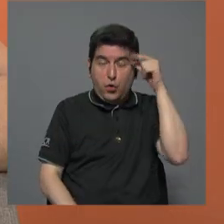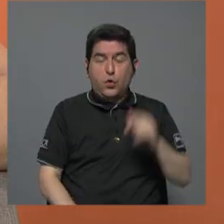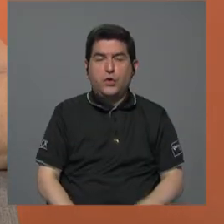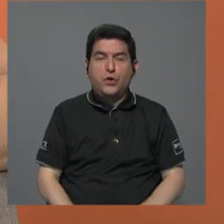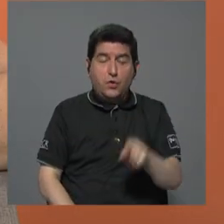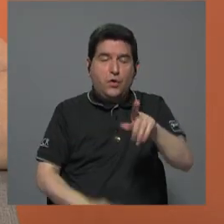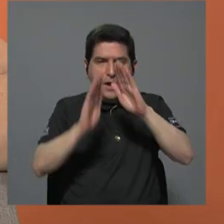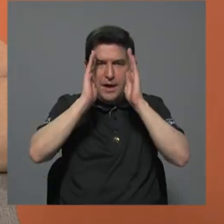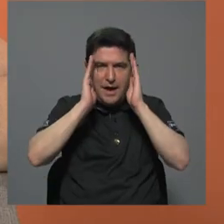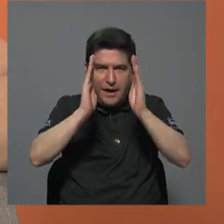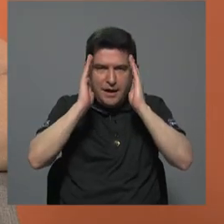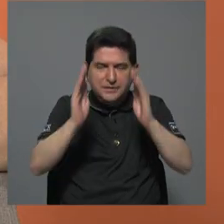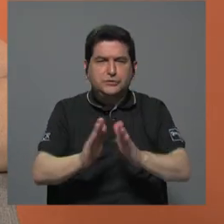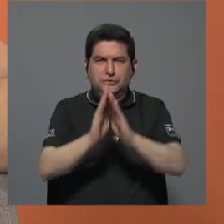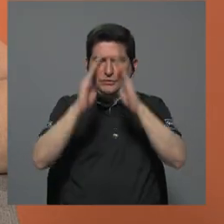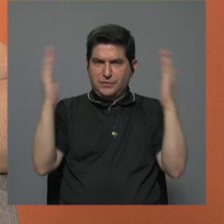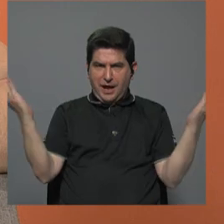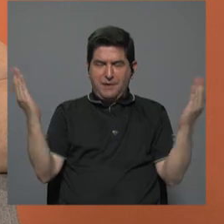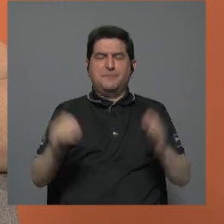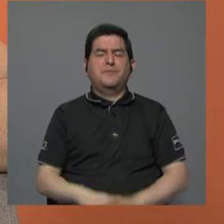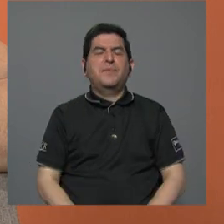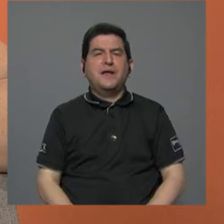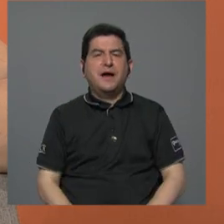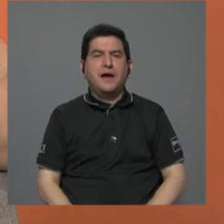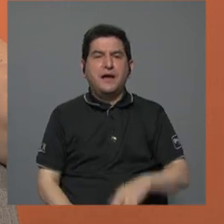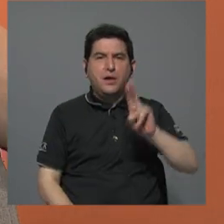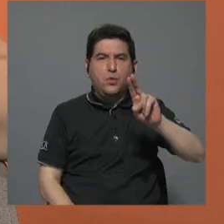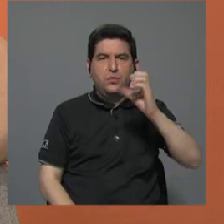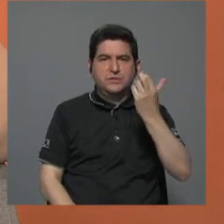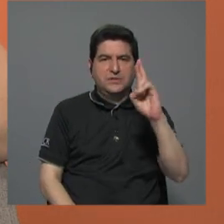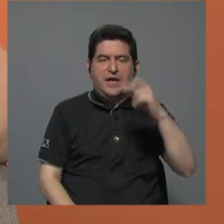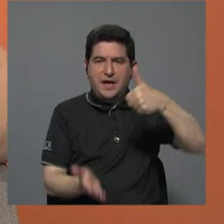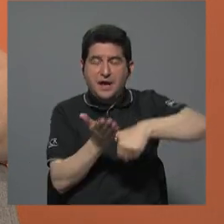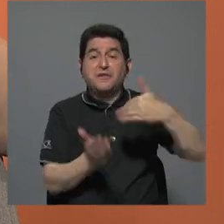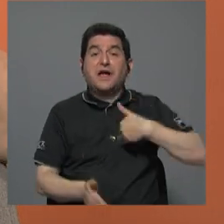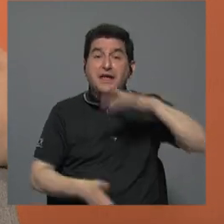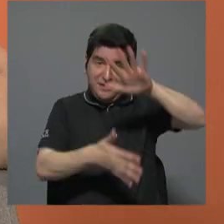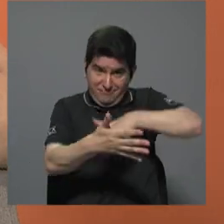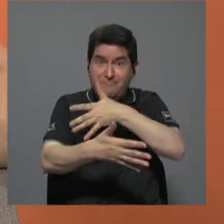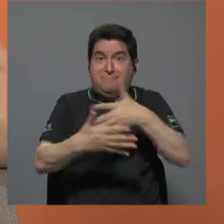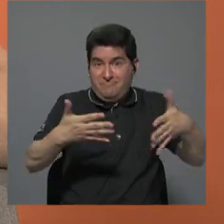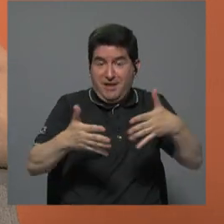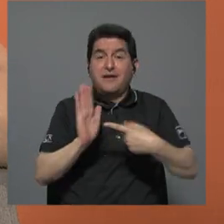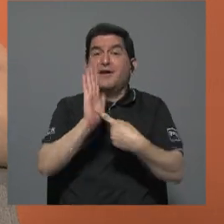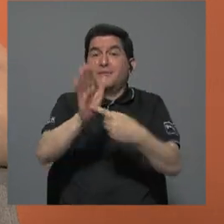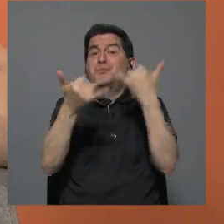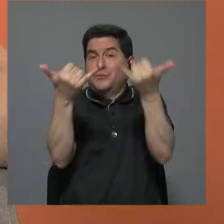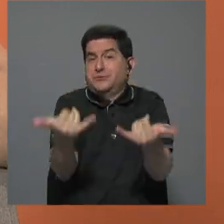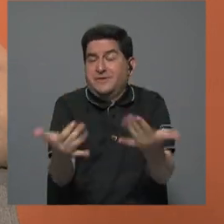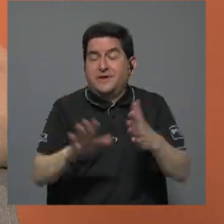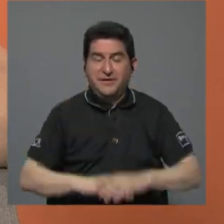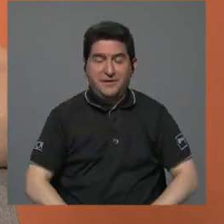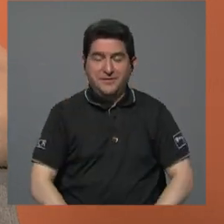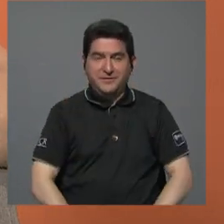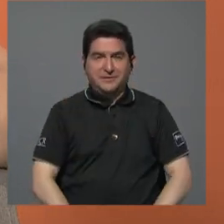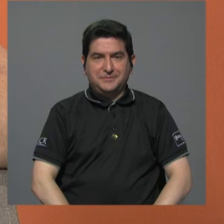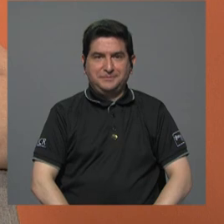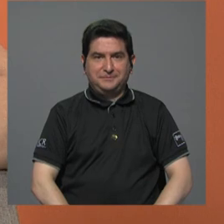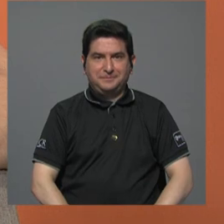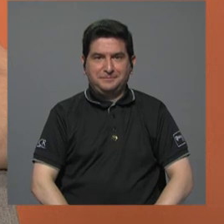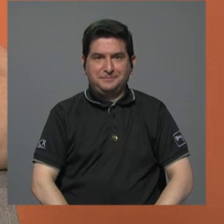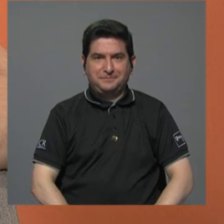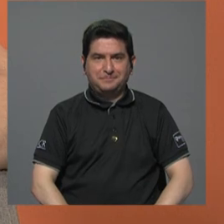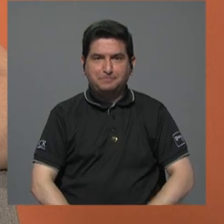dentro de esta amplia cobertura que estamos dando dentro de UCR Electoral, y tenemos gráficos, por supuesto, que vamos a pasar a analizar a continuación.